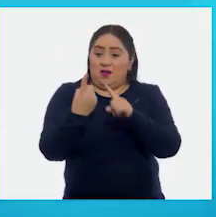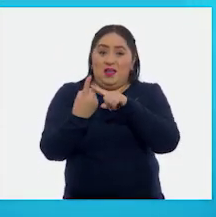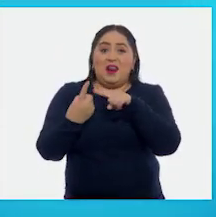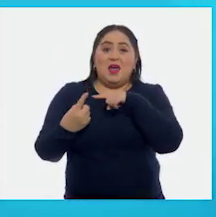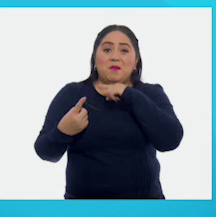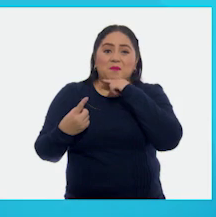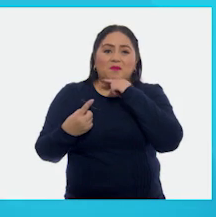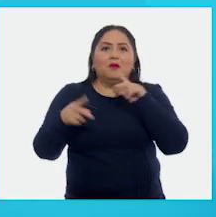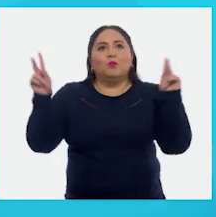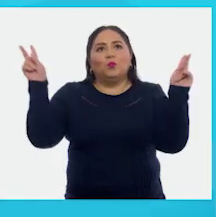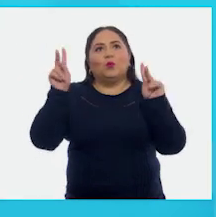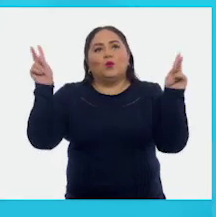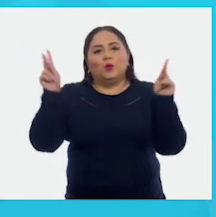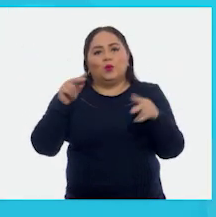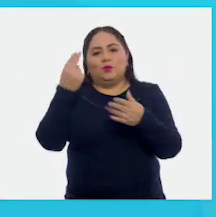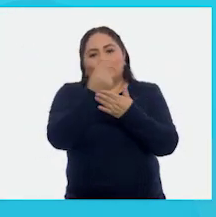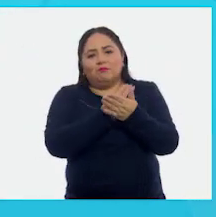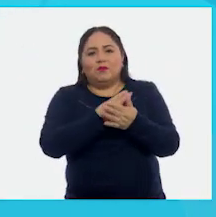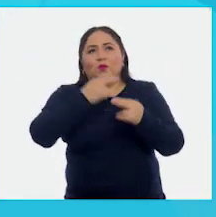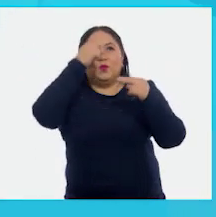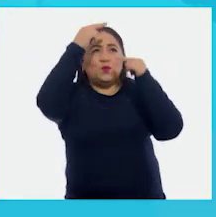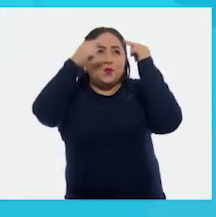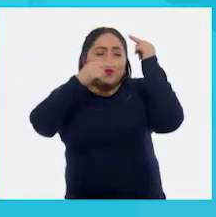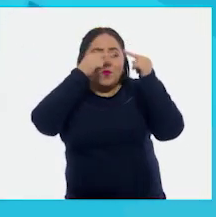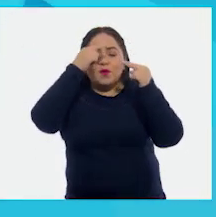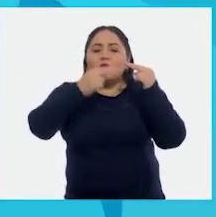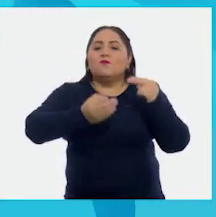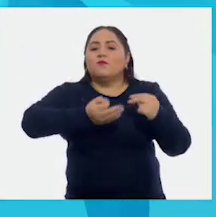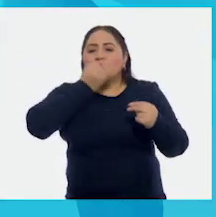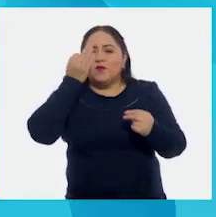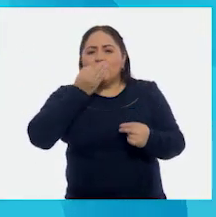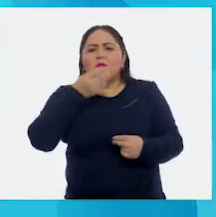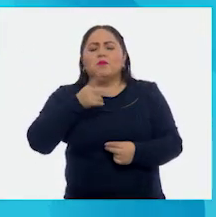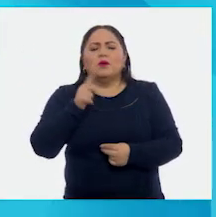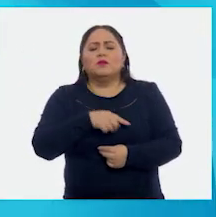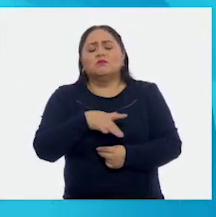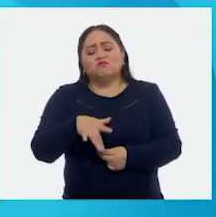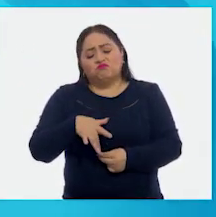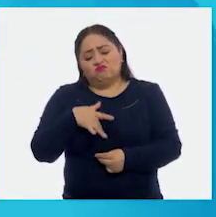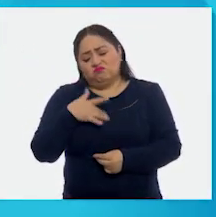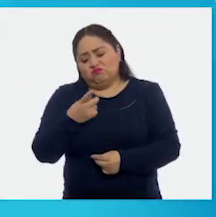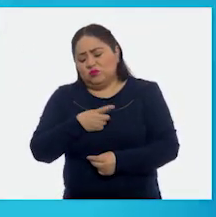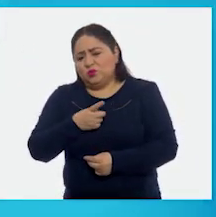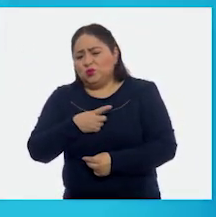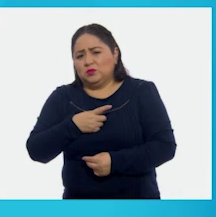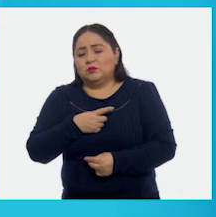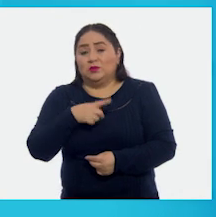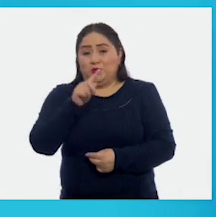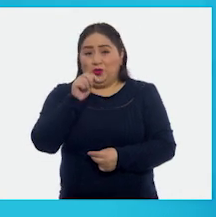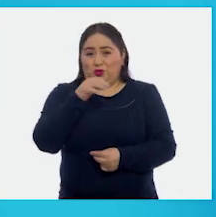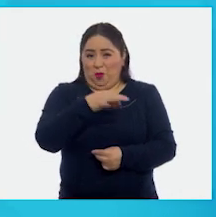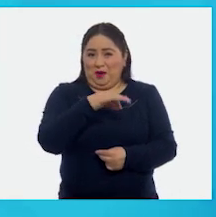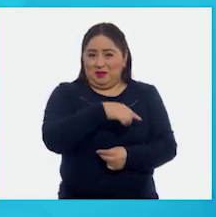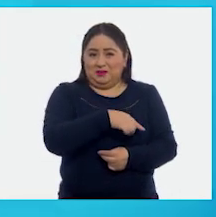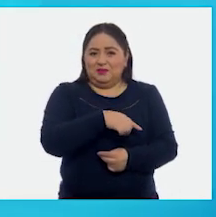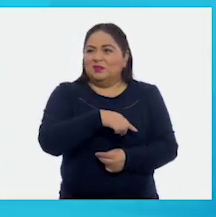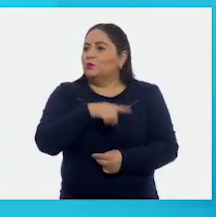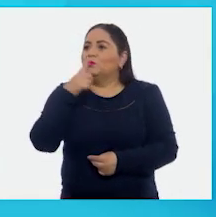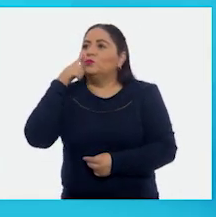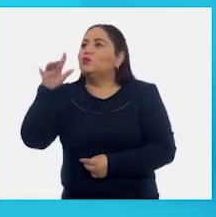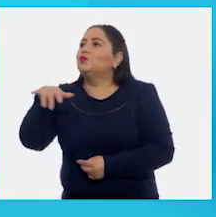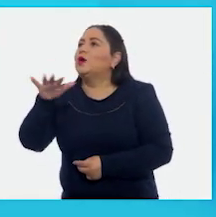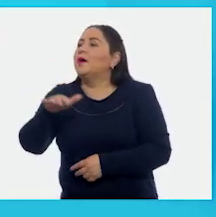dibujó una mariposa, una nube, una flor, pero se sentía muy solo. Tomás fue a buscar a un amigo.